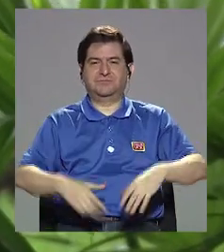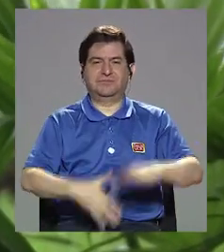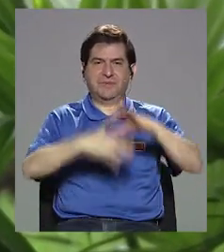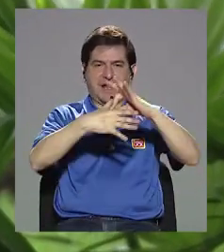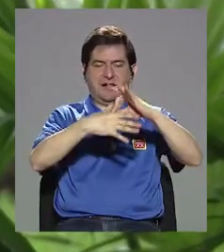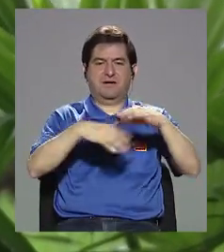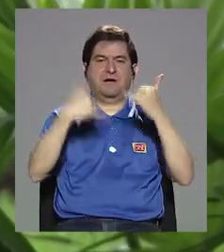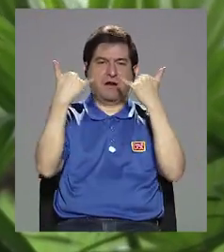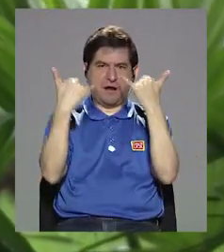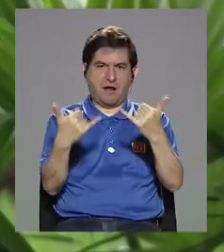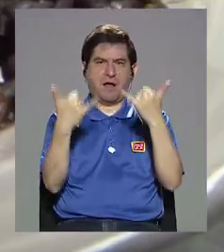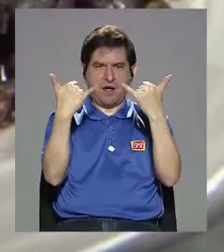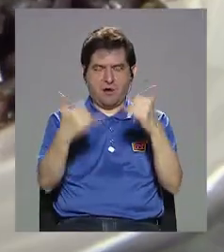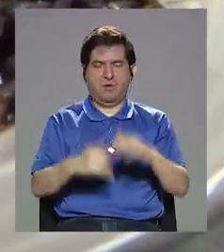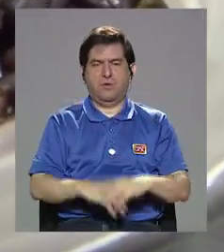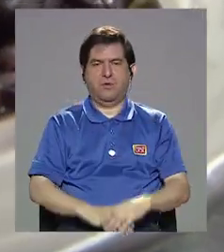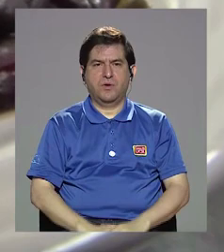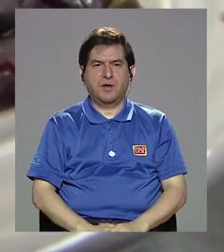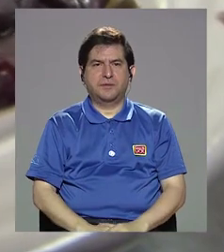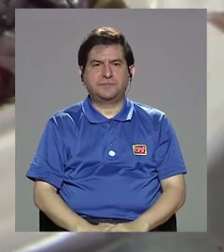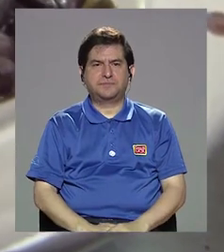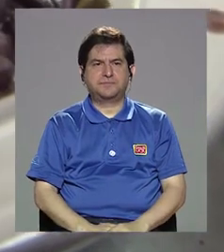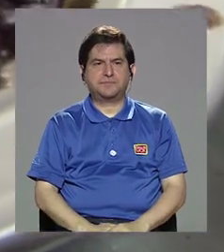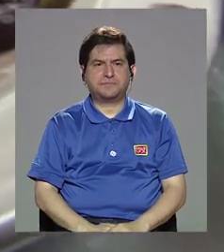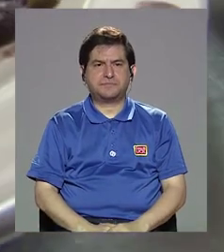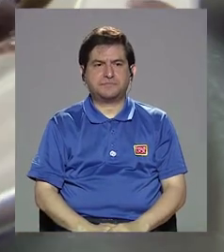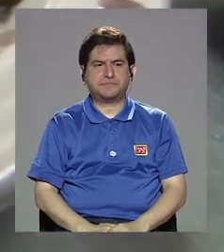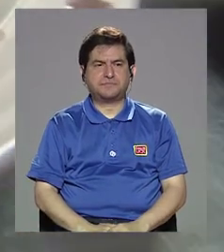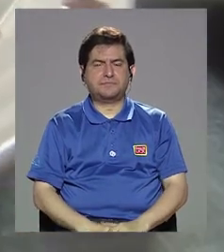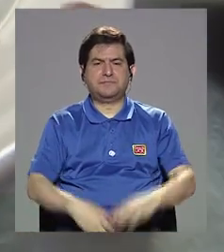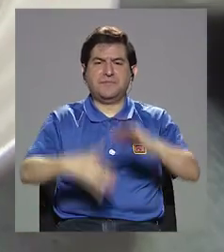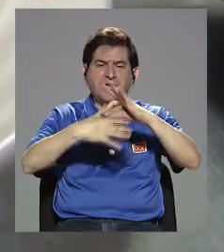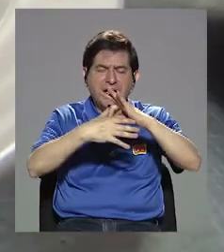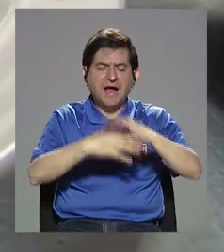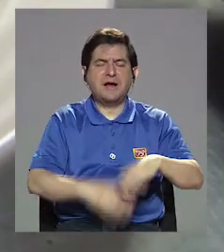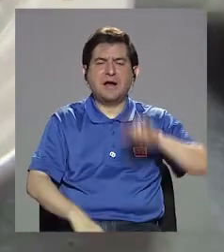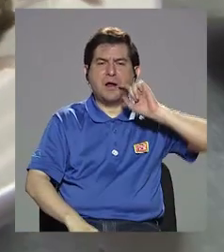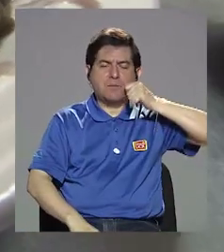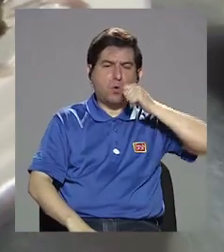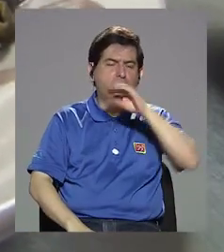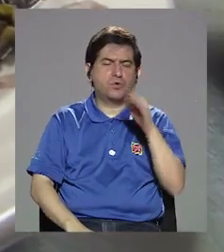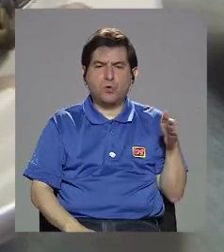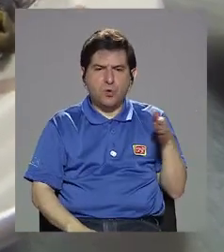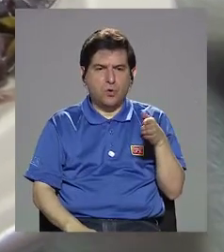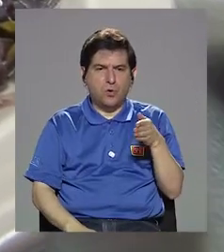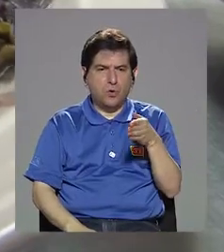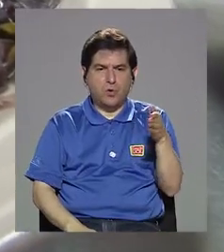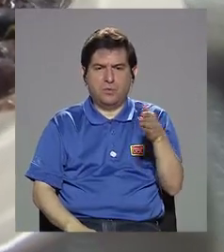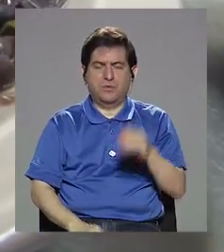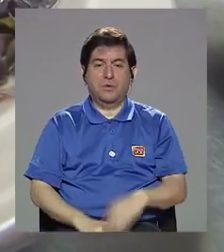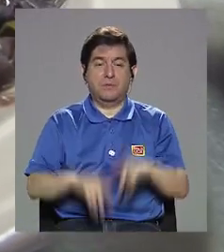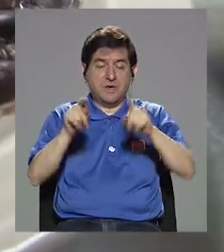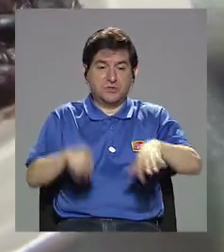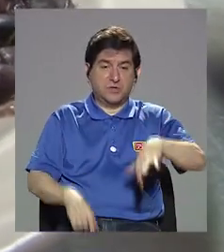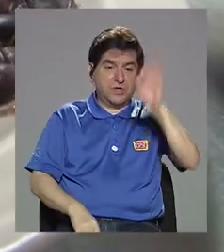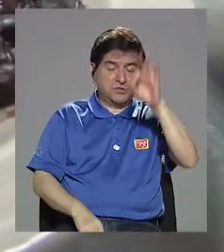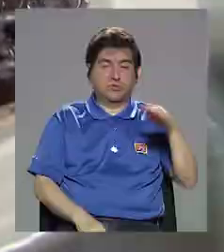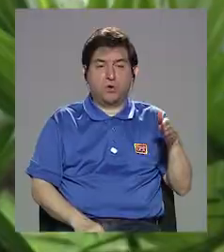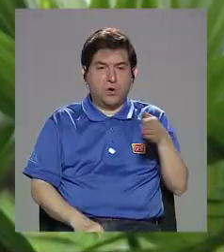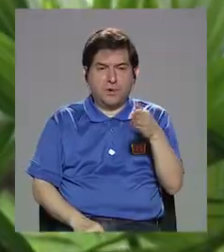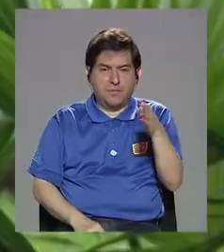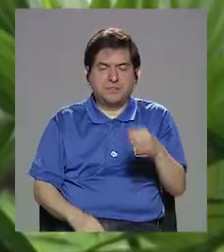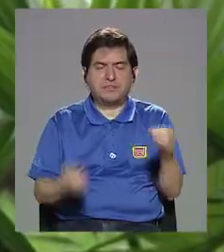Ahora el cazado es con o carne, o pollo, o pescado. Si la gente selecciona pescado, es,